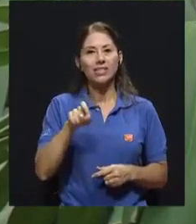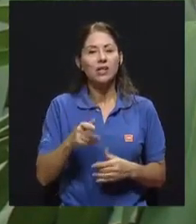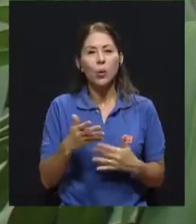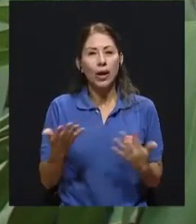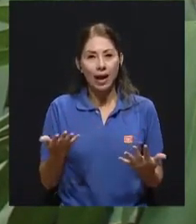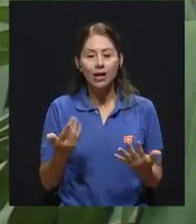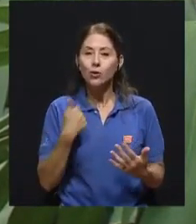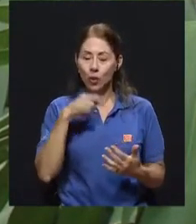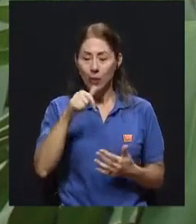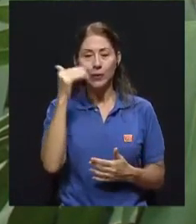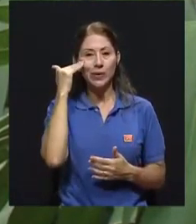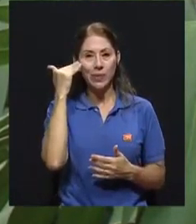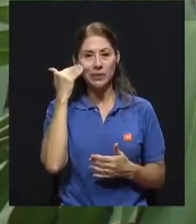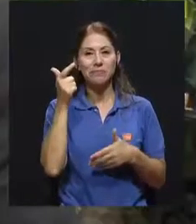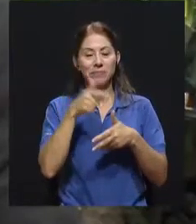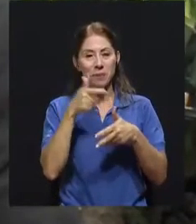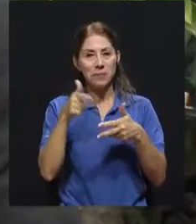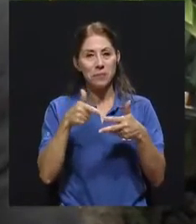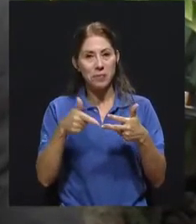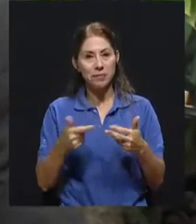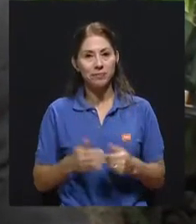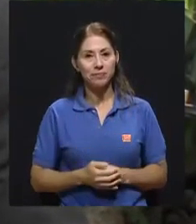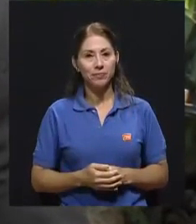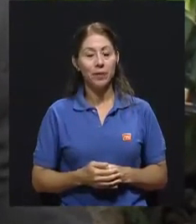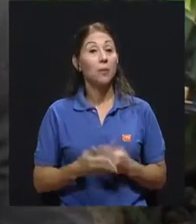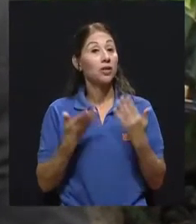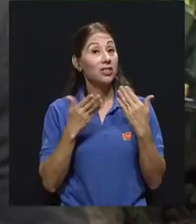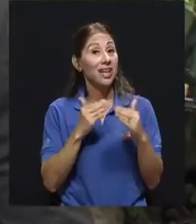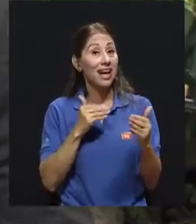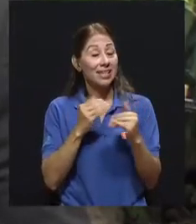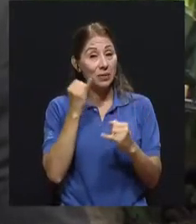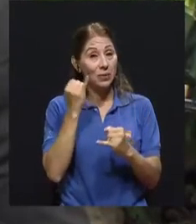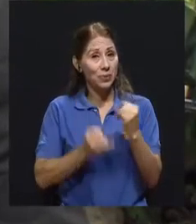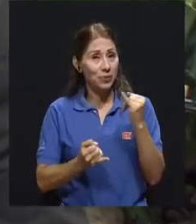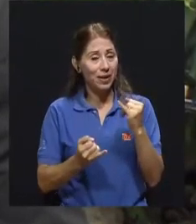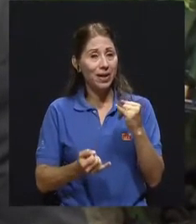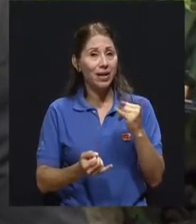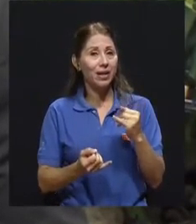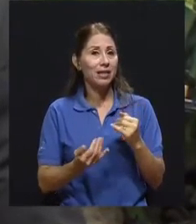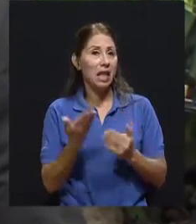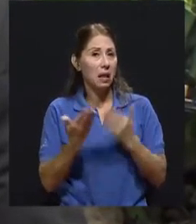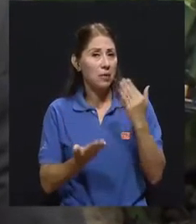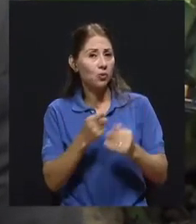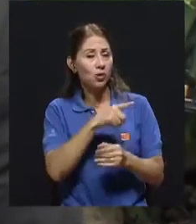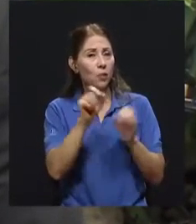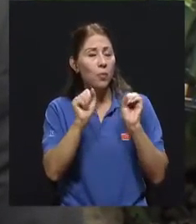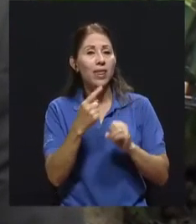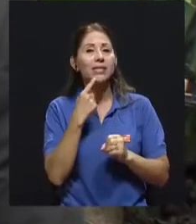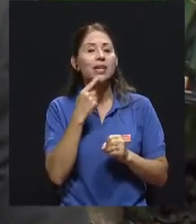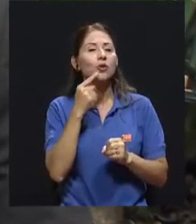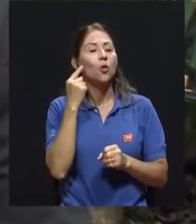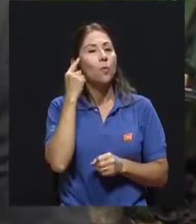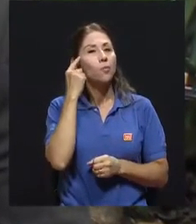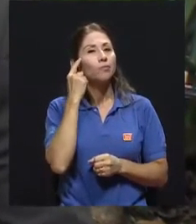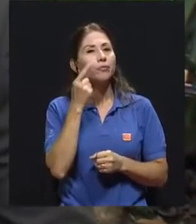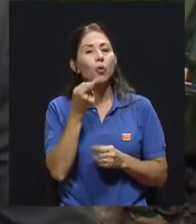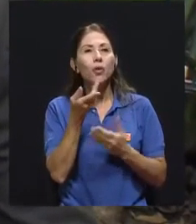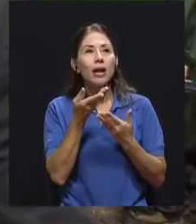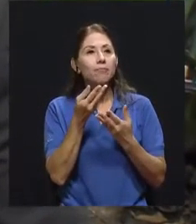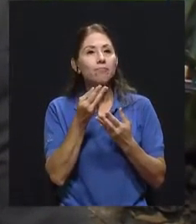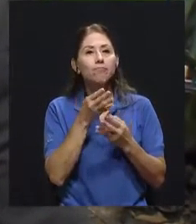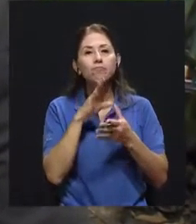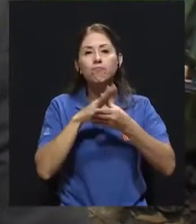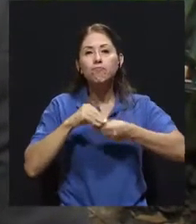estamos llegando al final del programa. Tal vez sí me gustaría, Mariano, que usted pudiera regalarnos una reflexión final acerca de lo que representa,